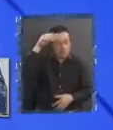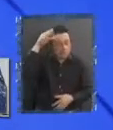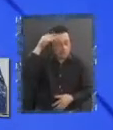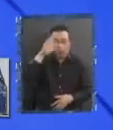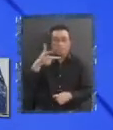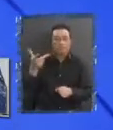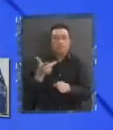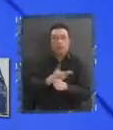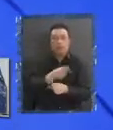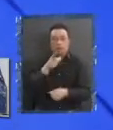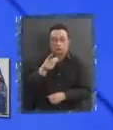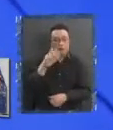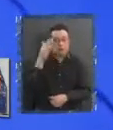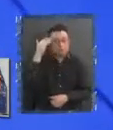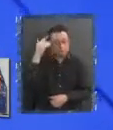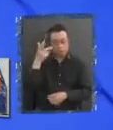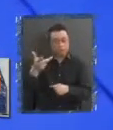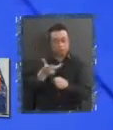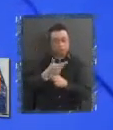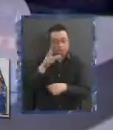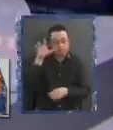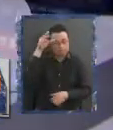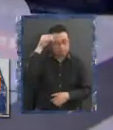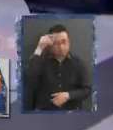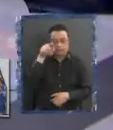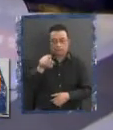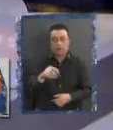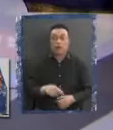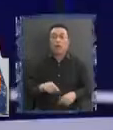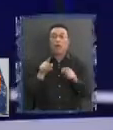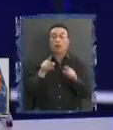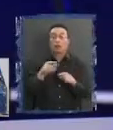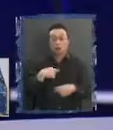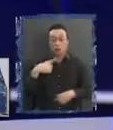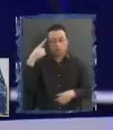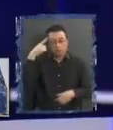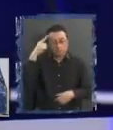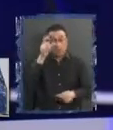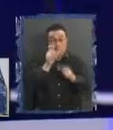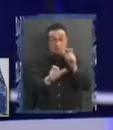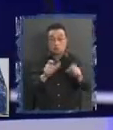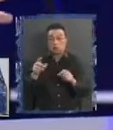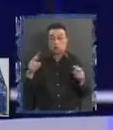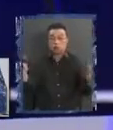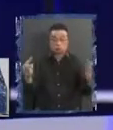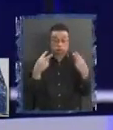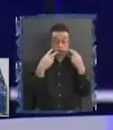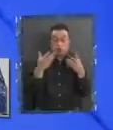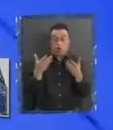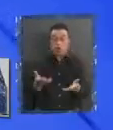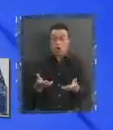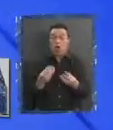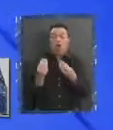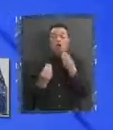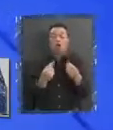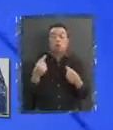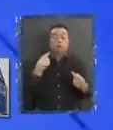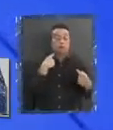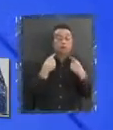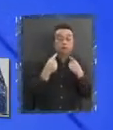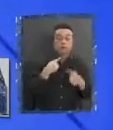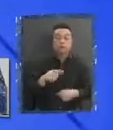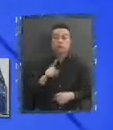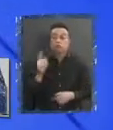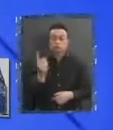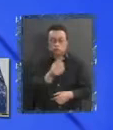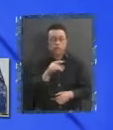mala comprensión. Mire, lo me tiene un problema. Yo pienso en el ciudadano final que nos está viendo hoy día, ¿cómo la afecta a ellos? El ciudadano sabe muy